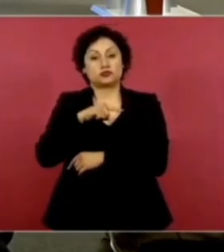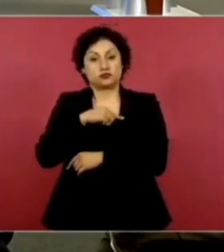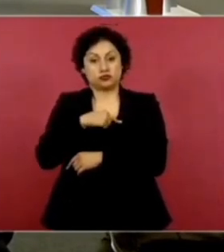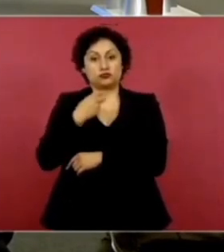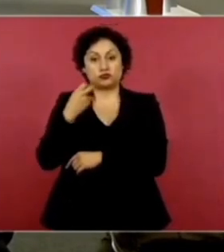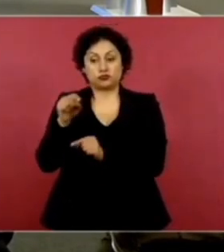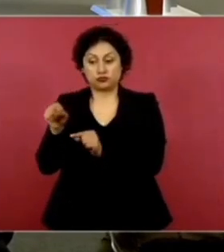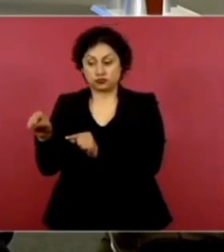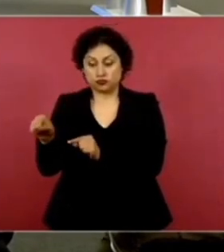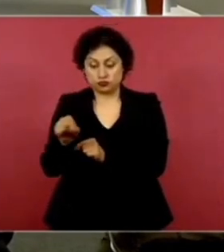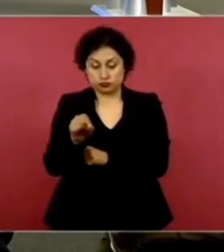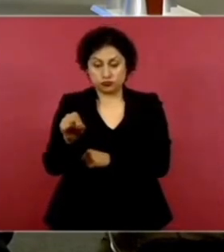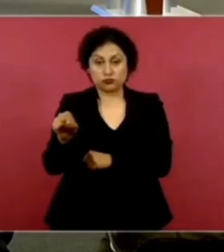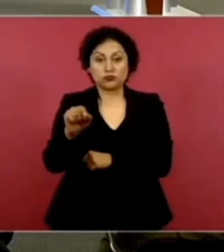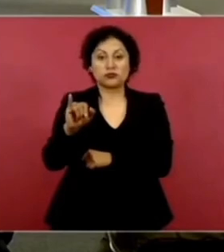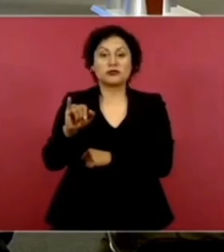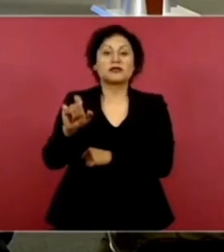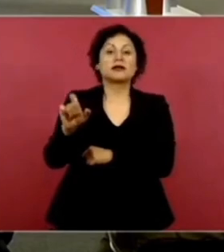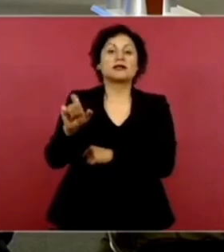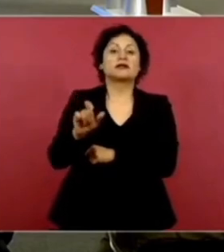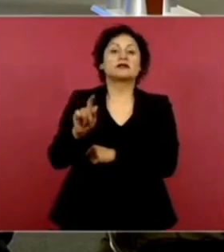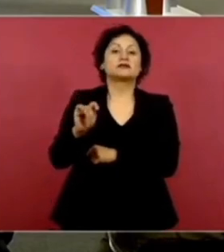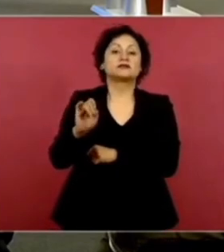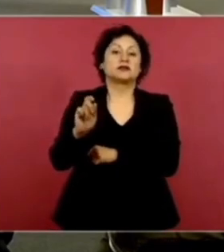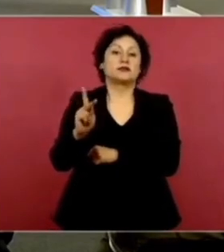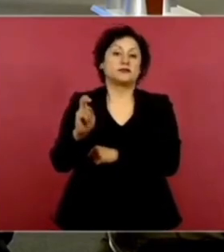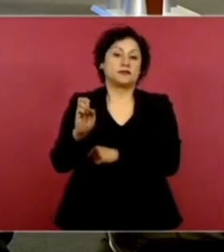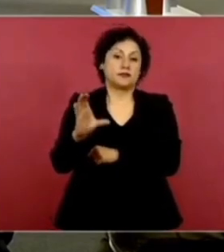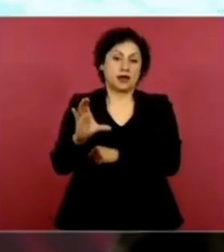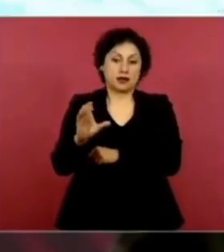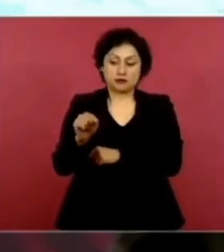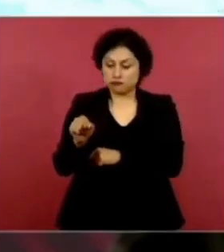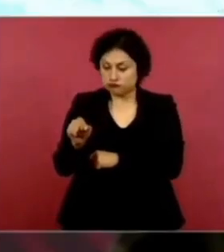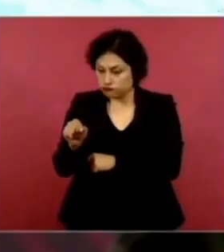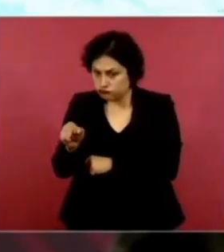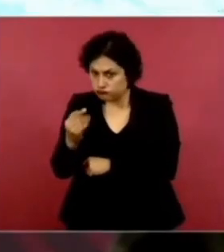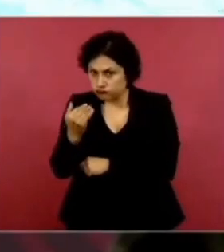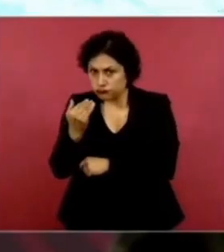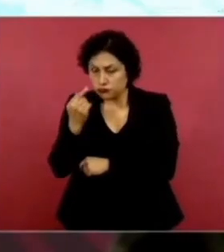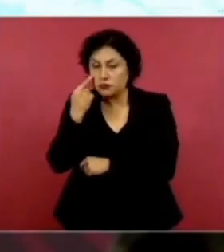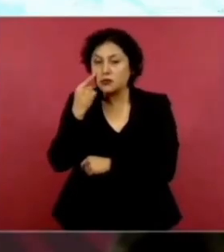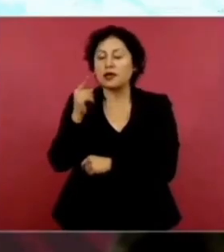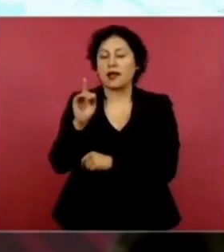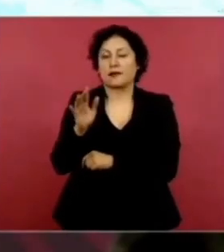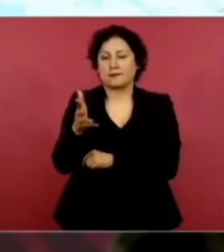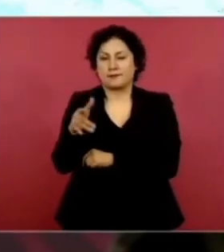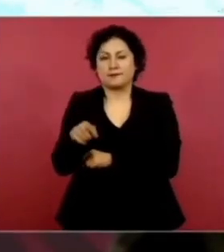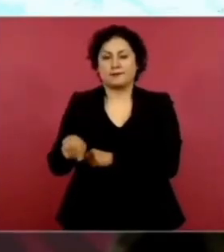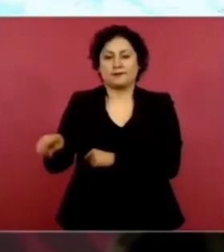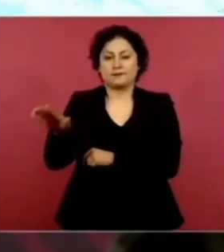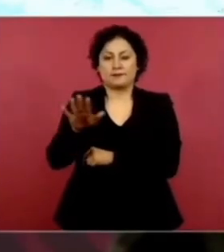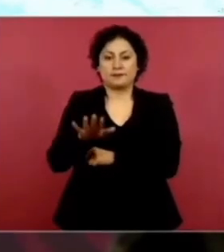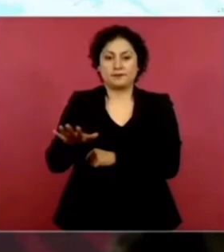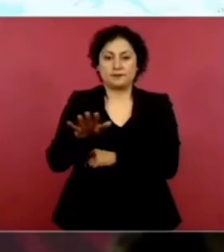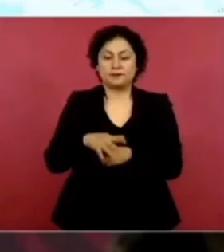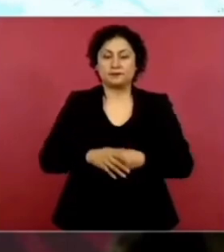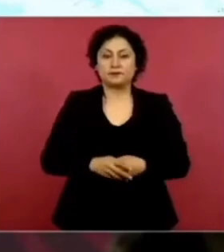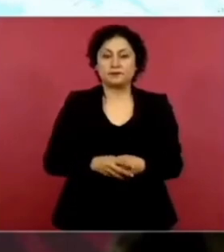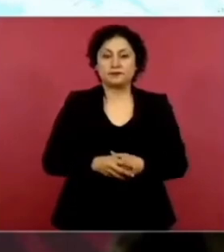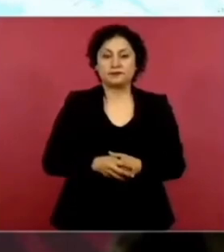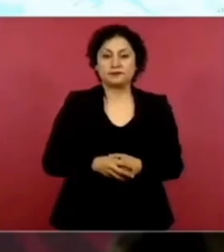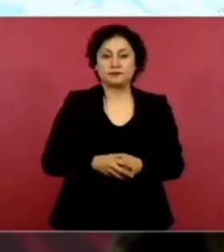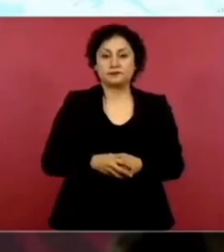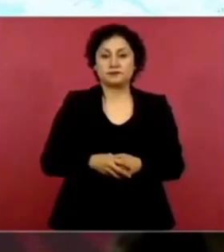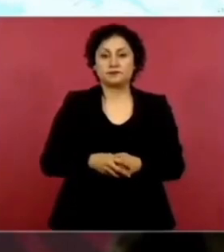Hasta. Hasta. Ixtepec. Que no está aquí. Pero es. Por aquí debe estar. Ixtepec. Y